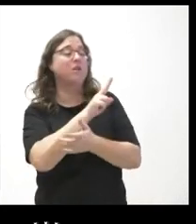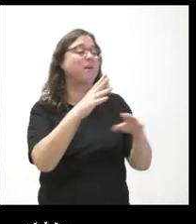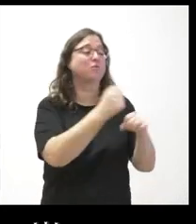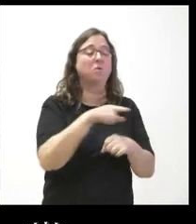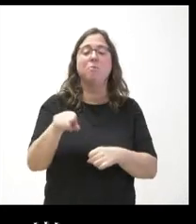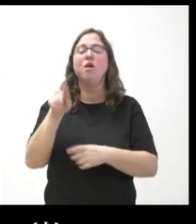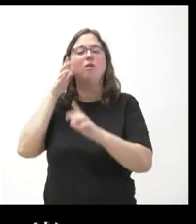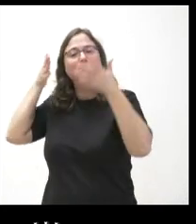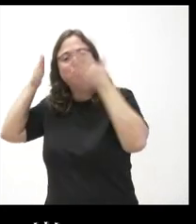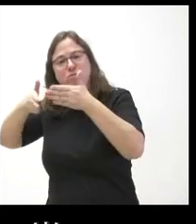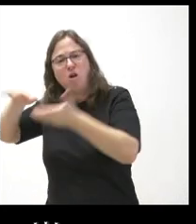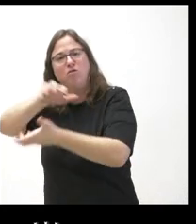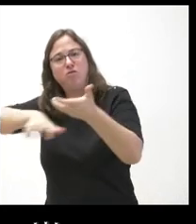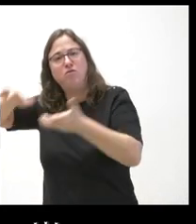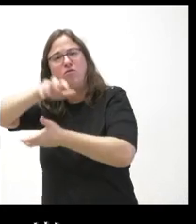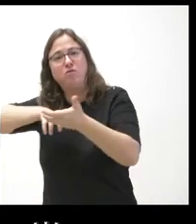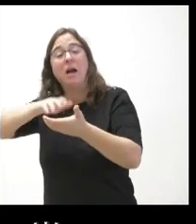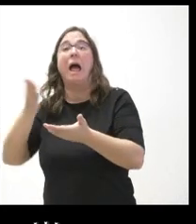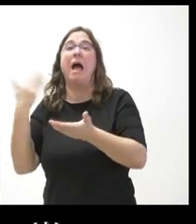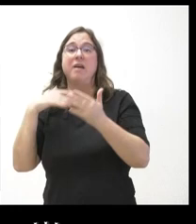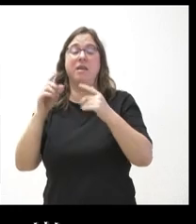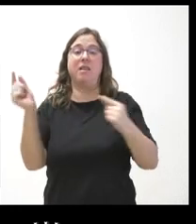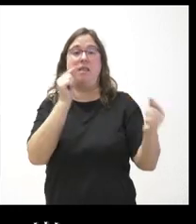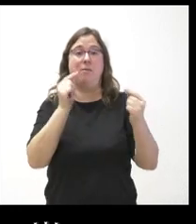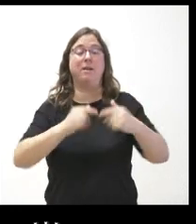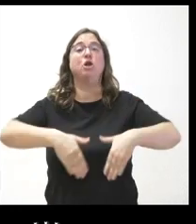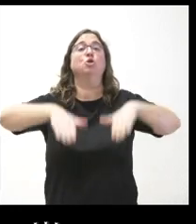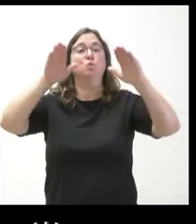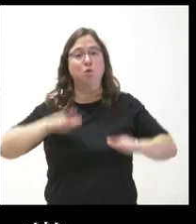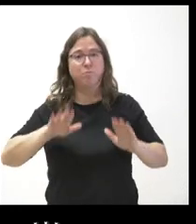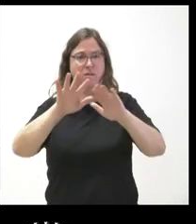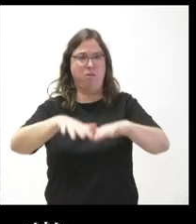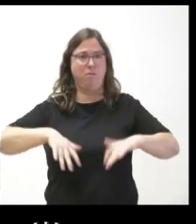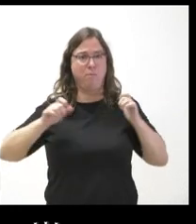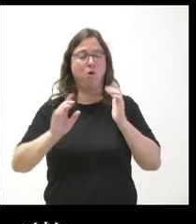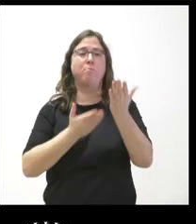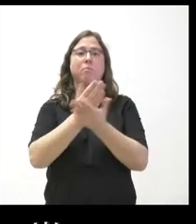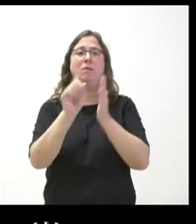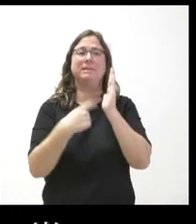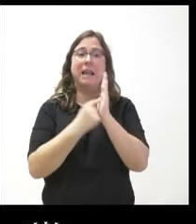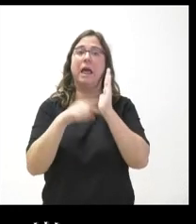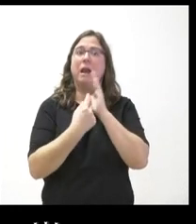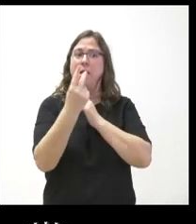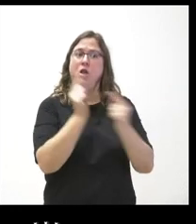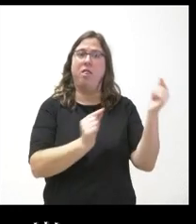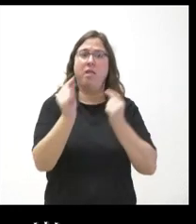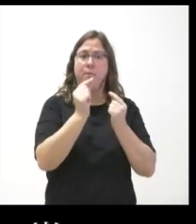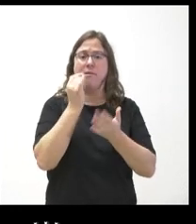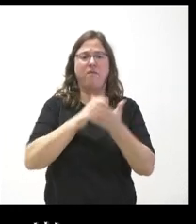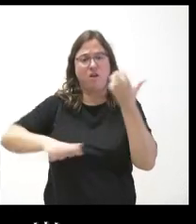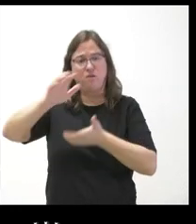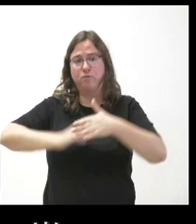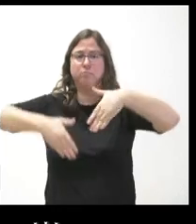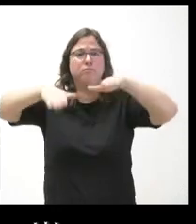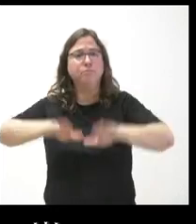todos estos debates hicieron suspender el pleno en el que se debatían varias proposiciones de ley y dos leyes que sí que incumben